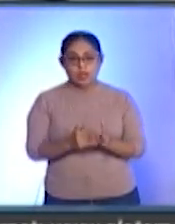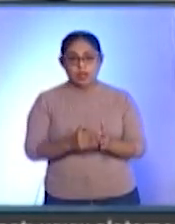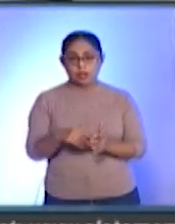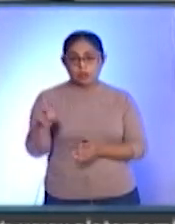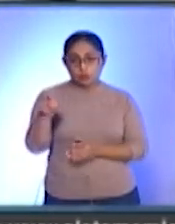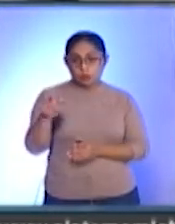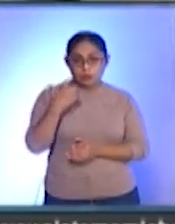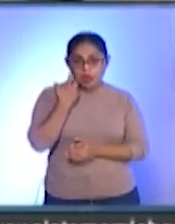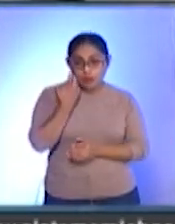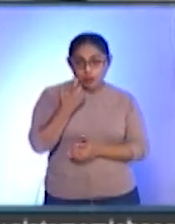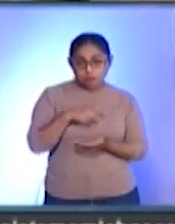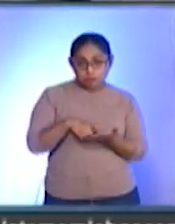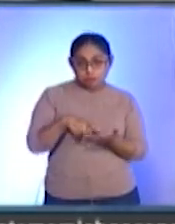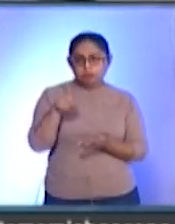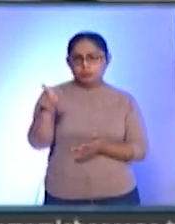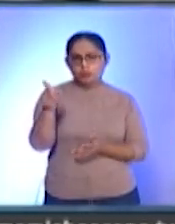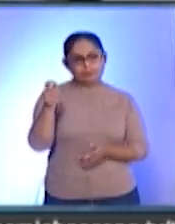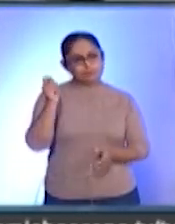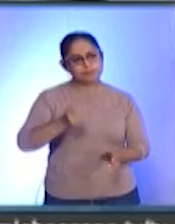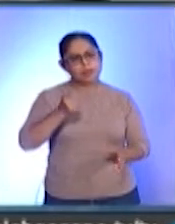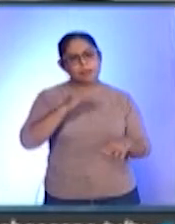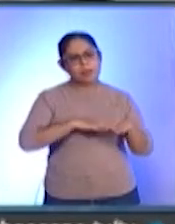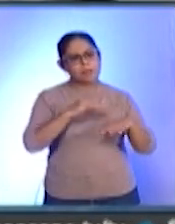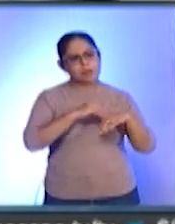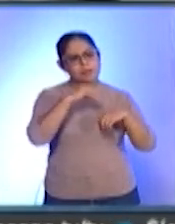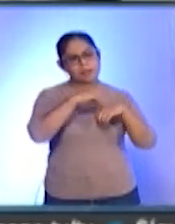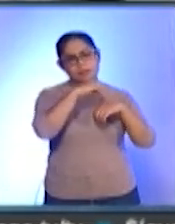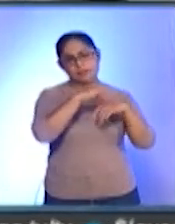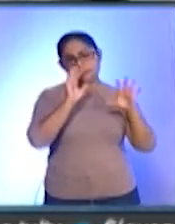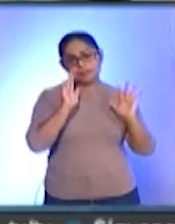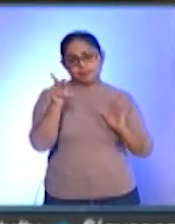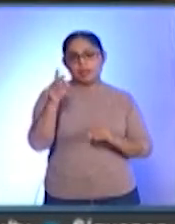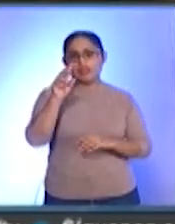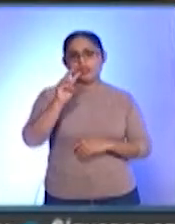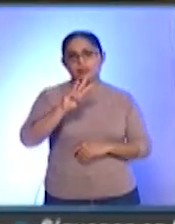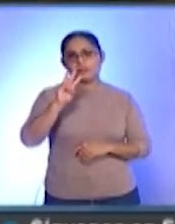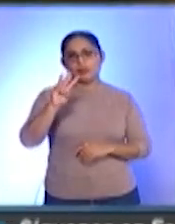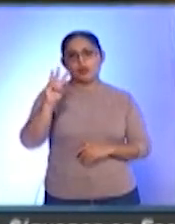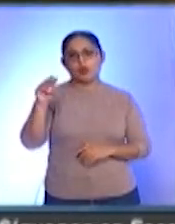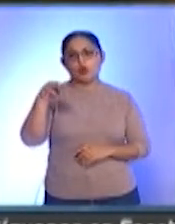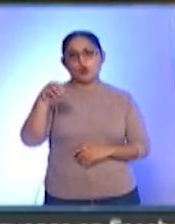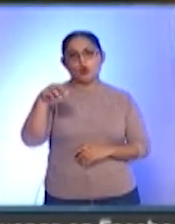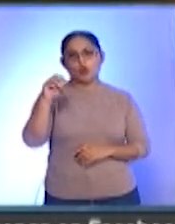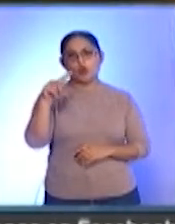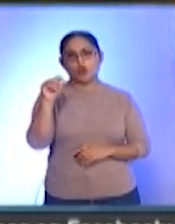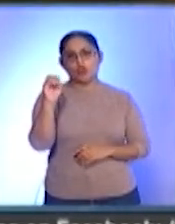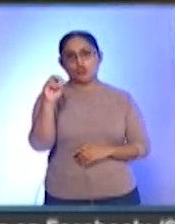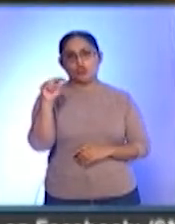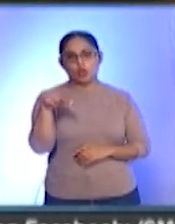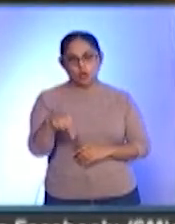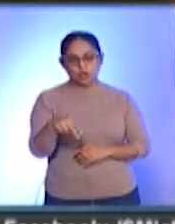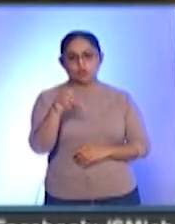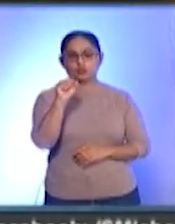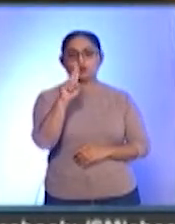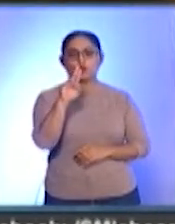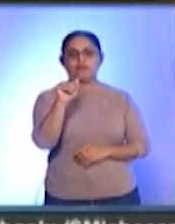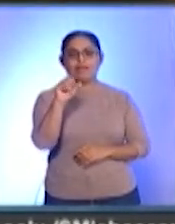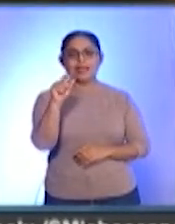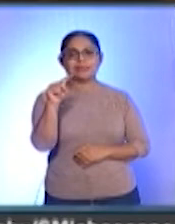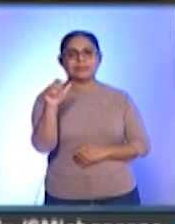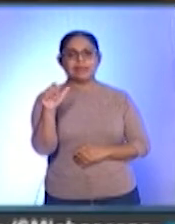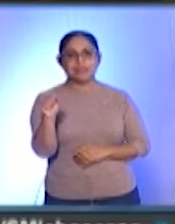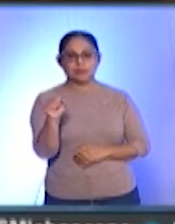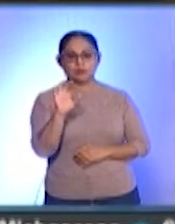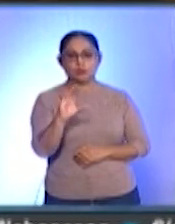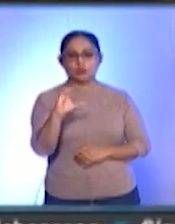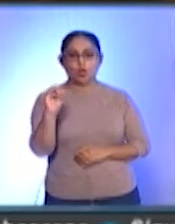interesados pueden dejar su oferta máxima a través de www.mortonsubastas.com o llamar por teléfono con un